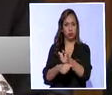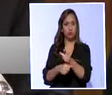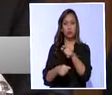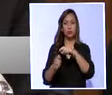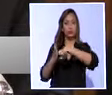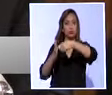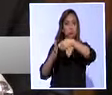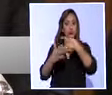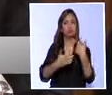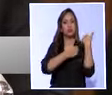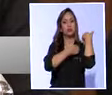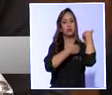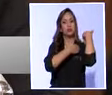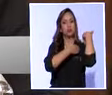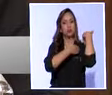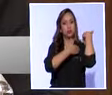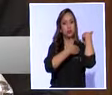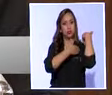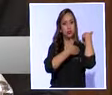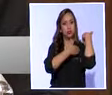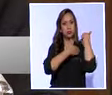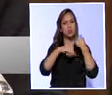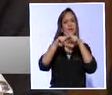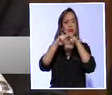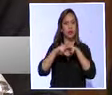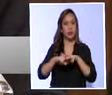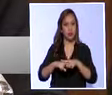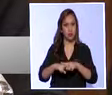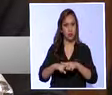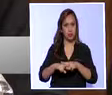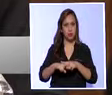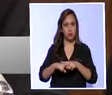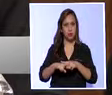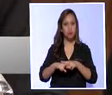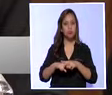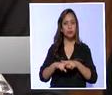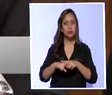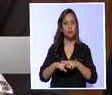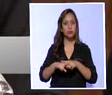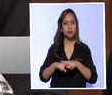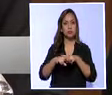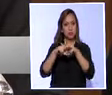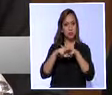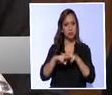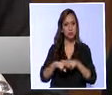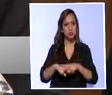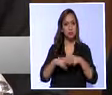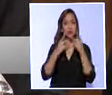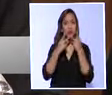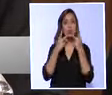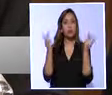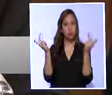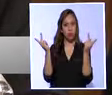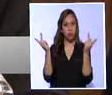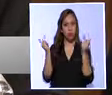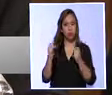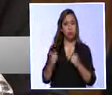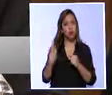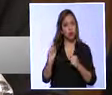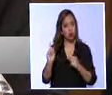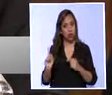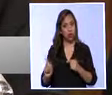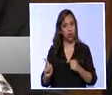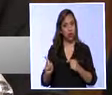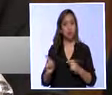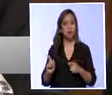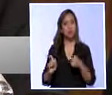responsabilidad de hacer análisis de ciertos actos públicos en donde presuma